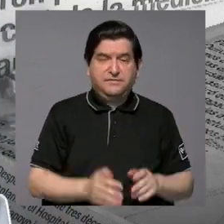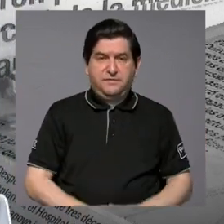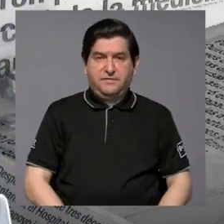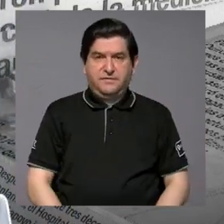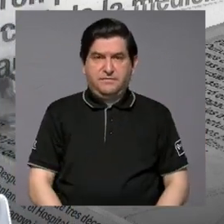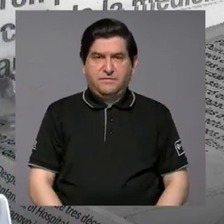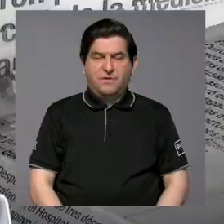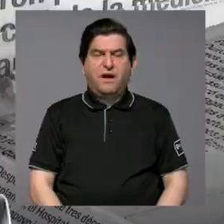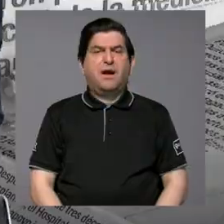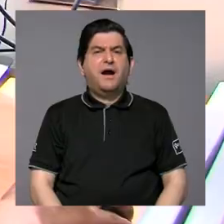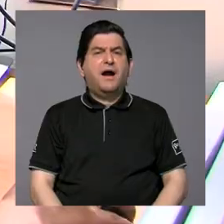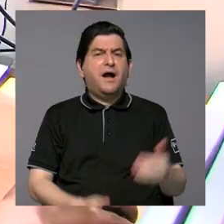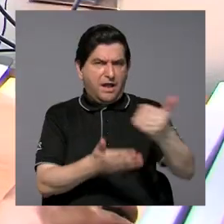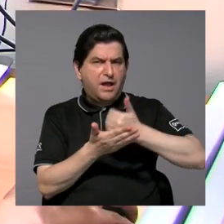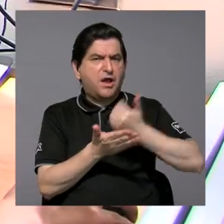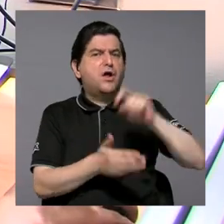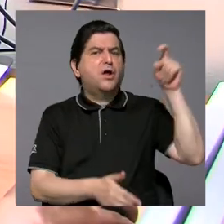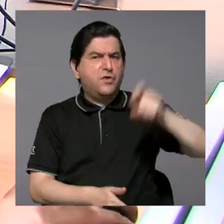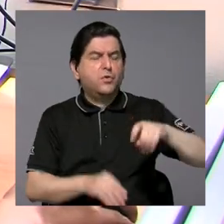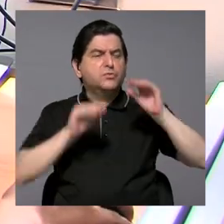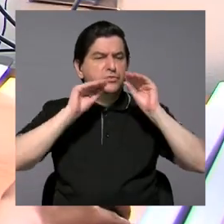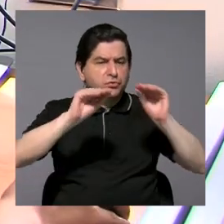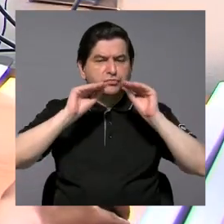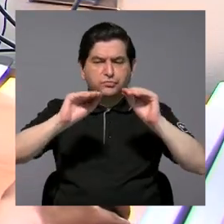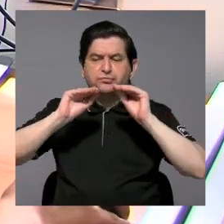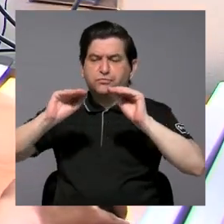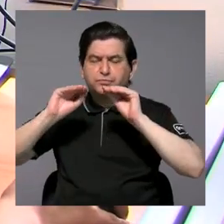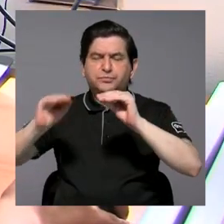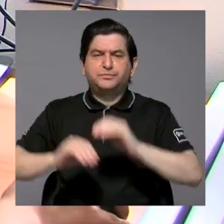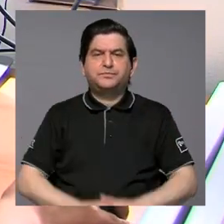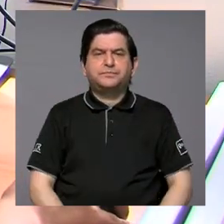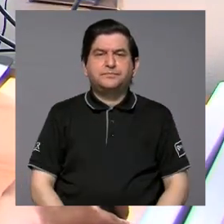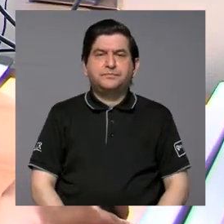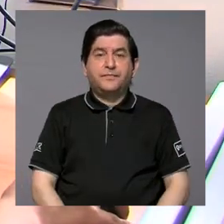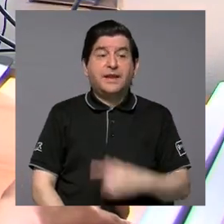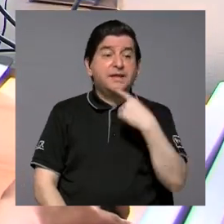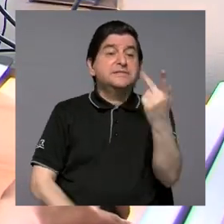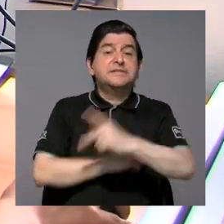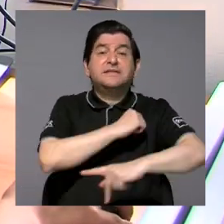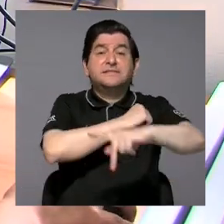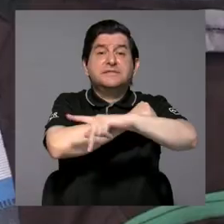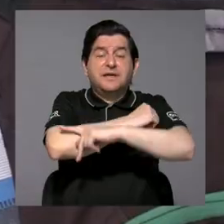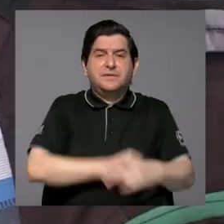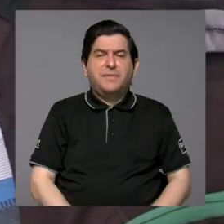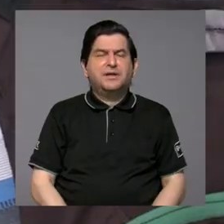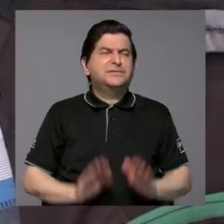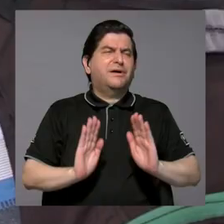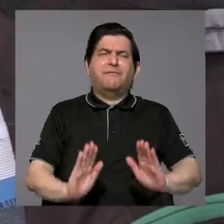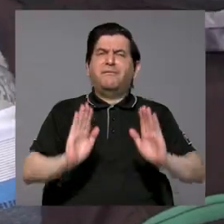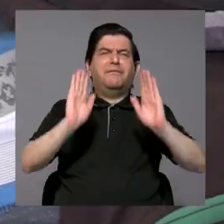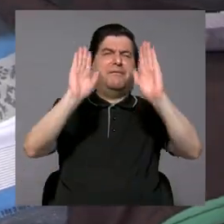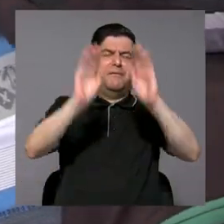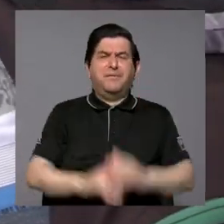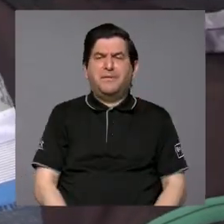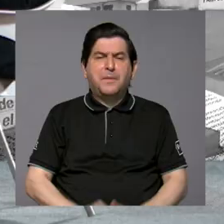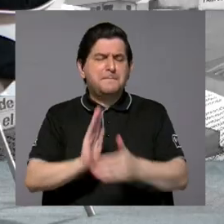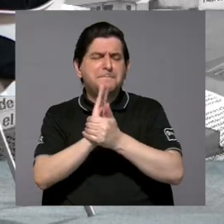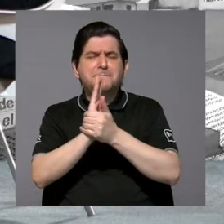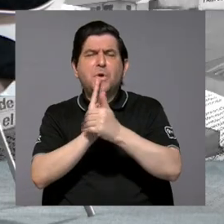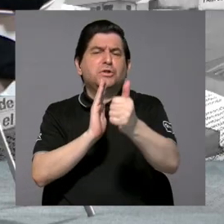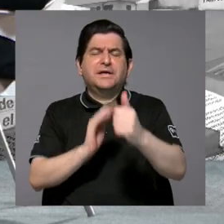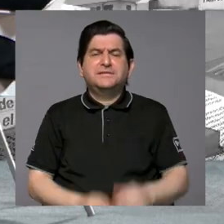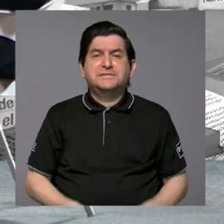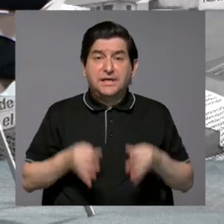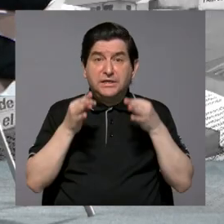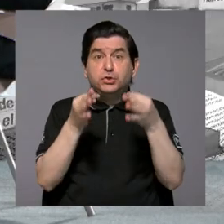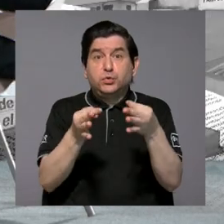dedicar más recursos a la educación, por ejemplo. Bueno, se dice que nuestro país es una maravilla, una potencia en el tema del